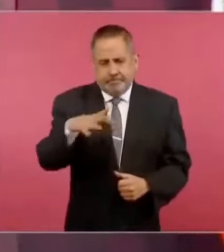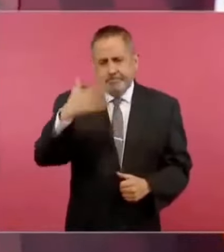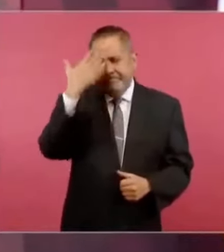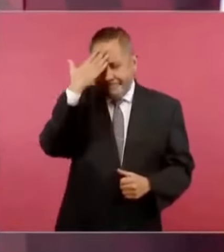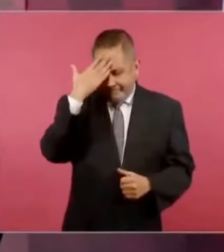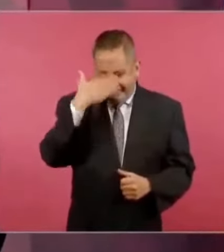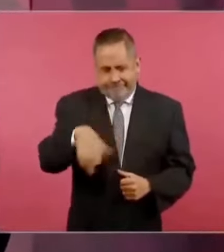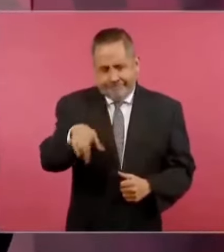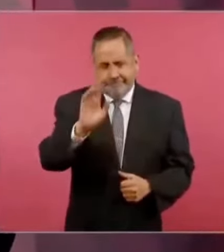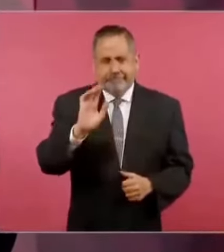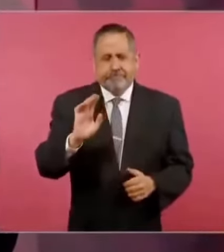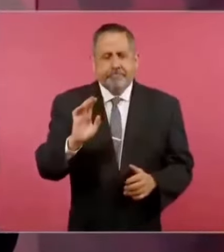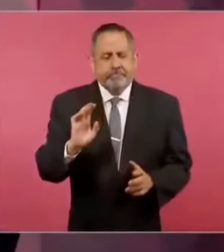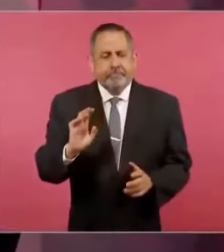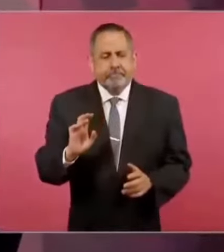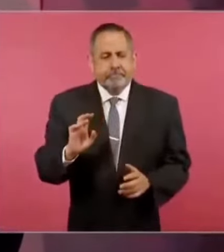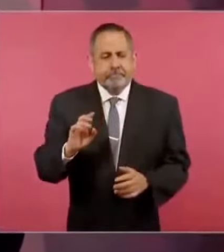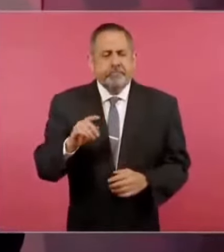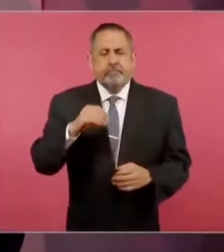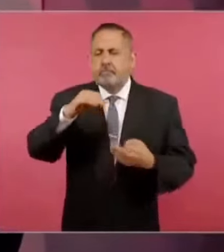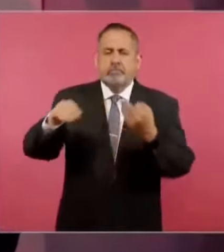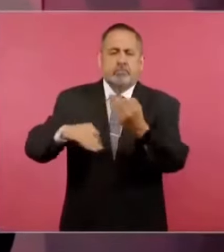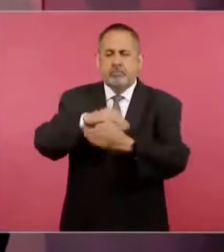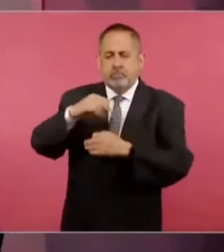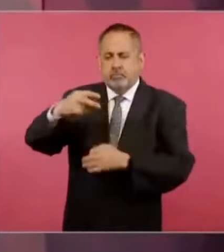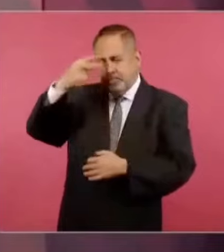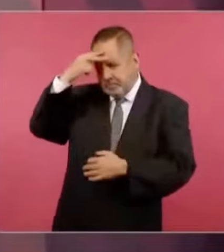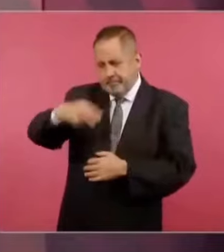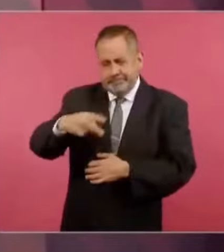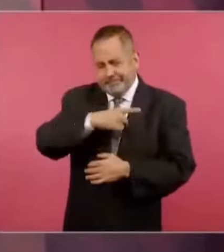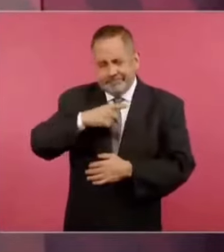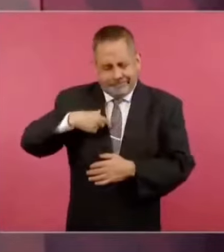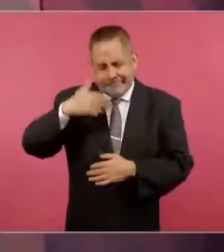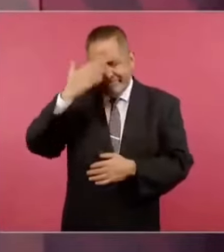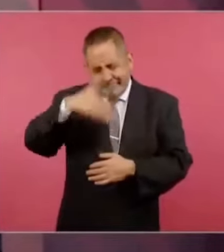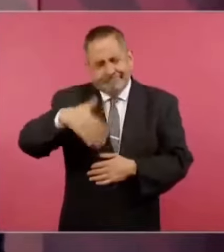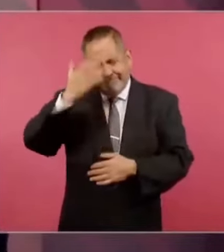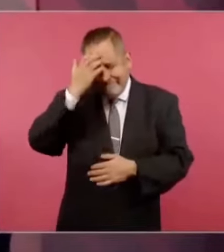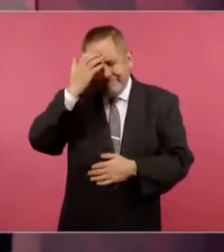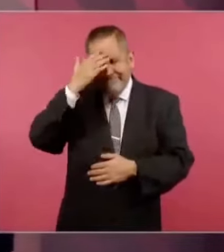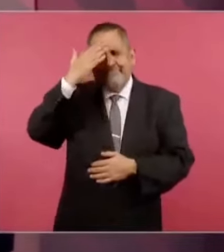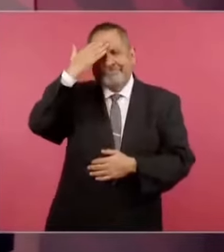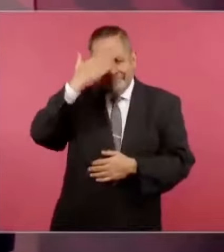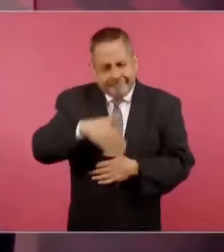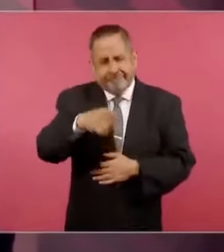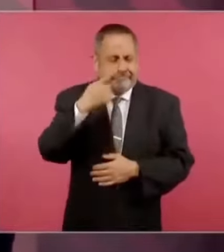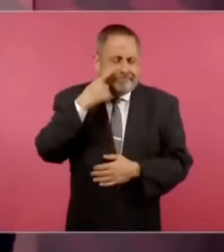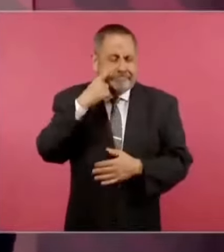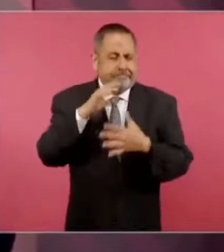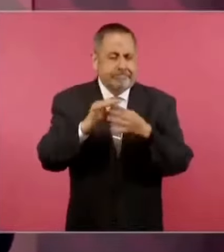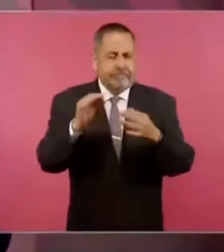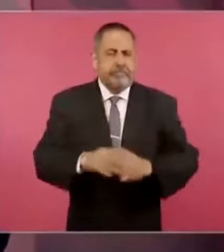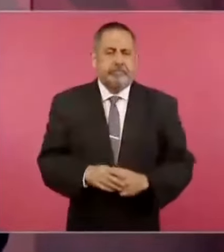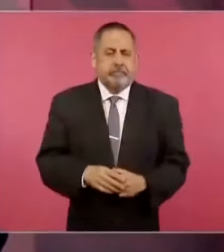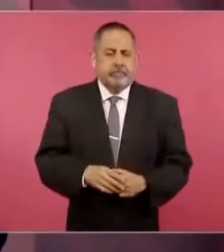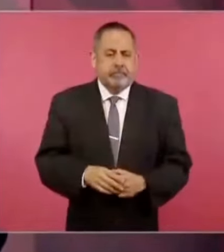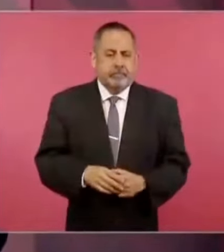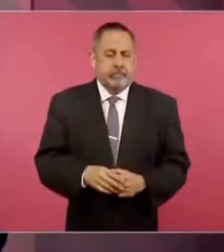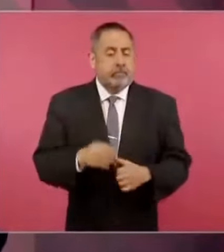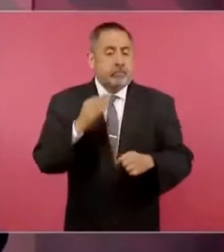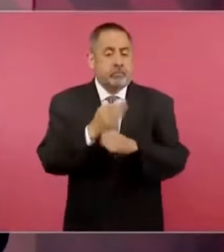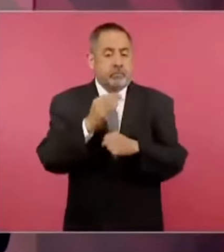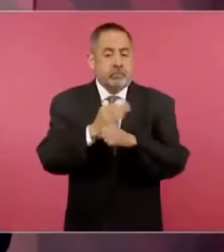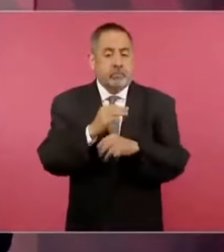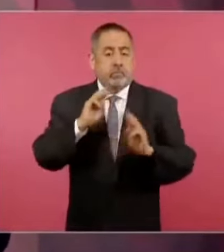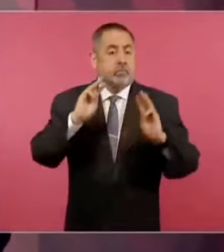y que todos los mexicanos debemos también conocer. Hay un reacomodo